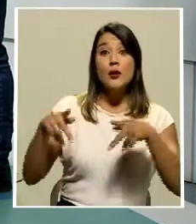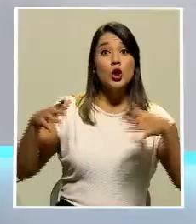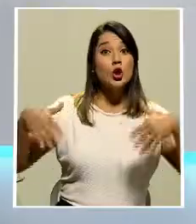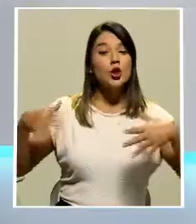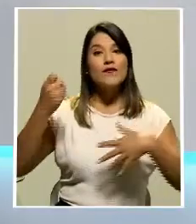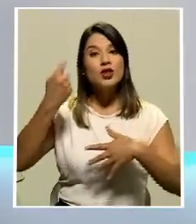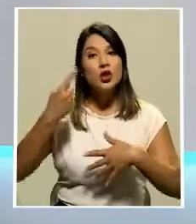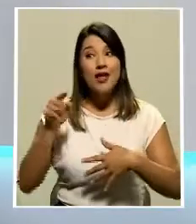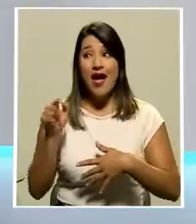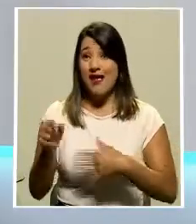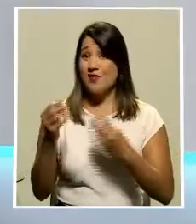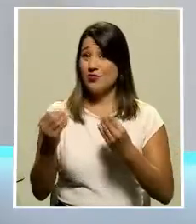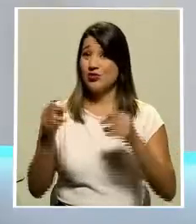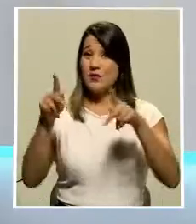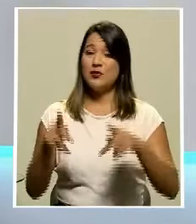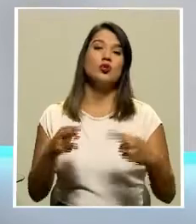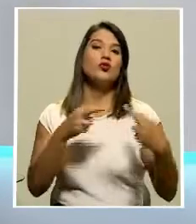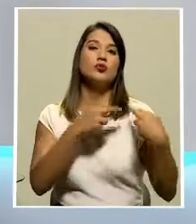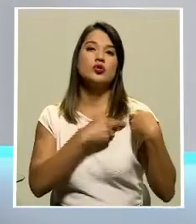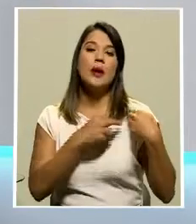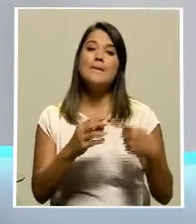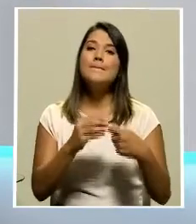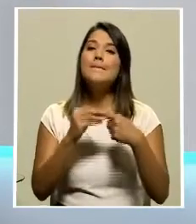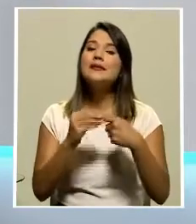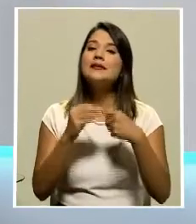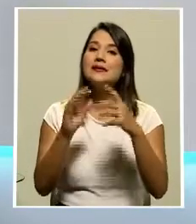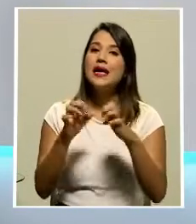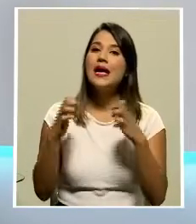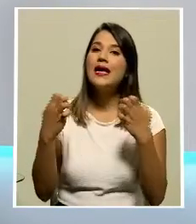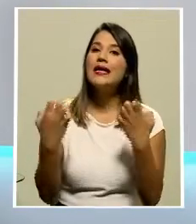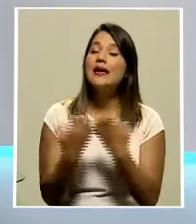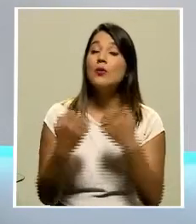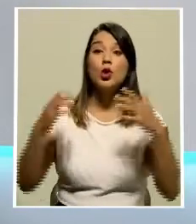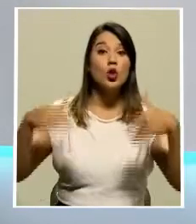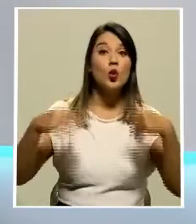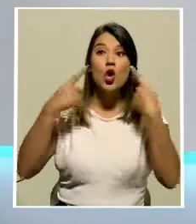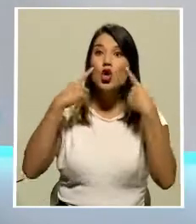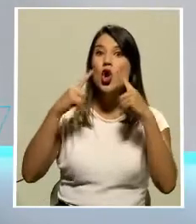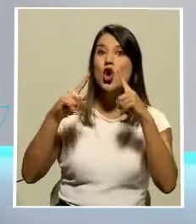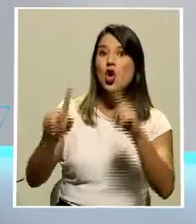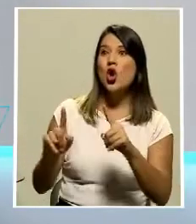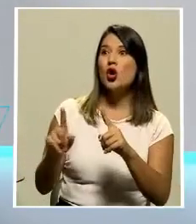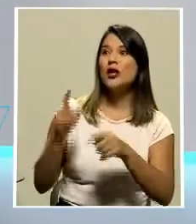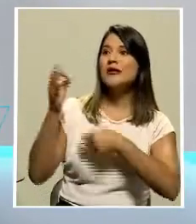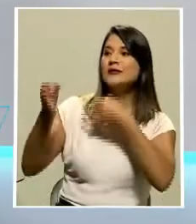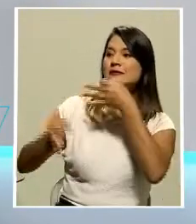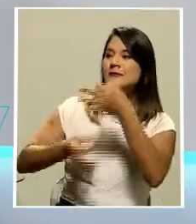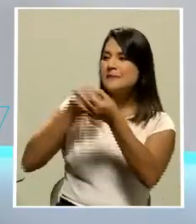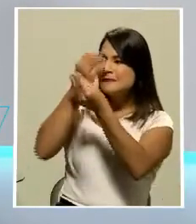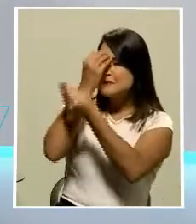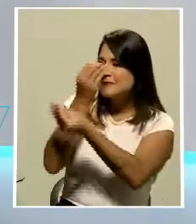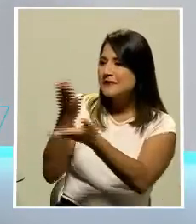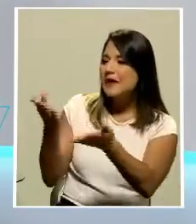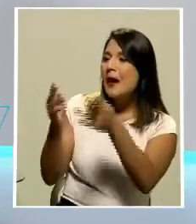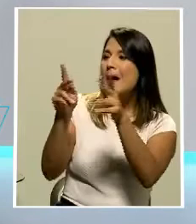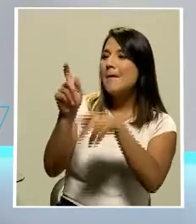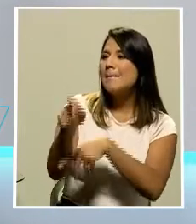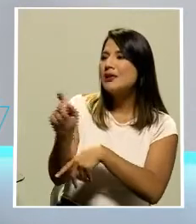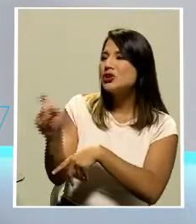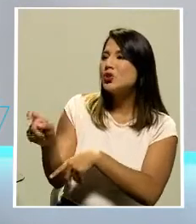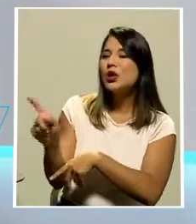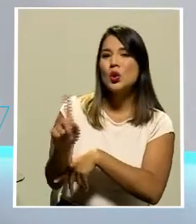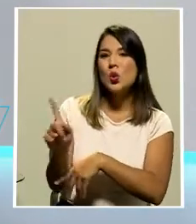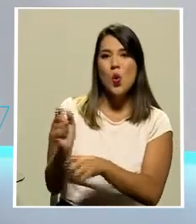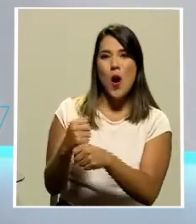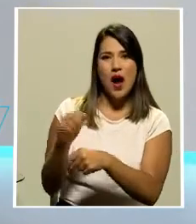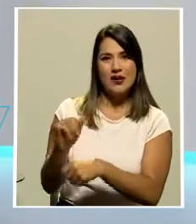responsables. Especialmente los equipos que no han logrado hacer conciencia a sus aficionados de no hacer ese tipo de actos.